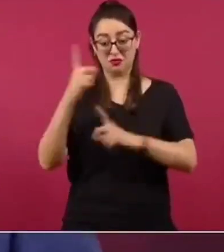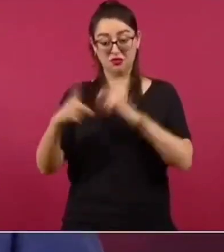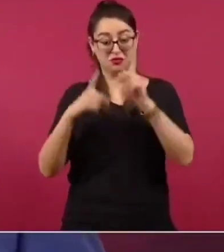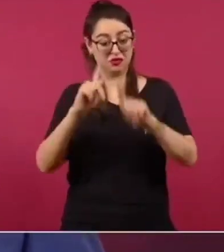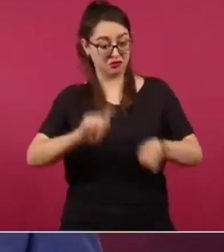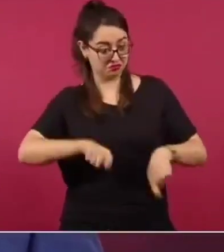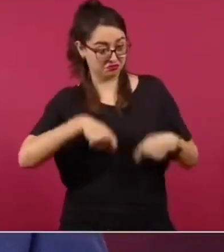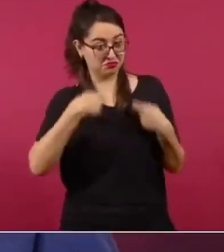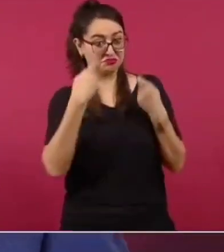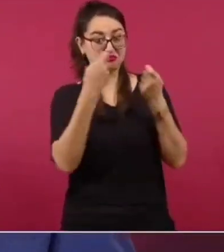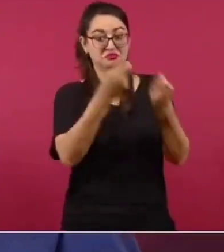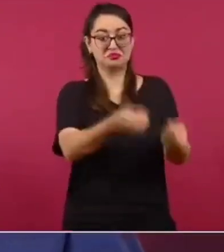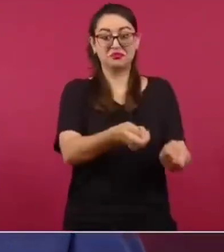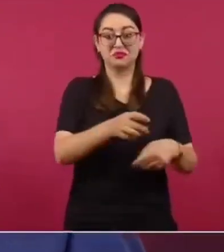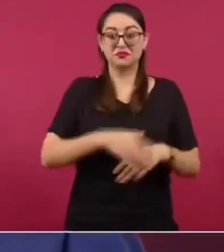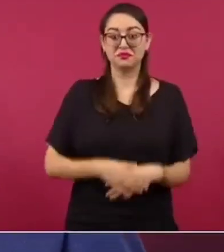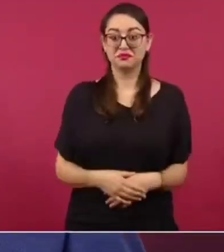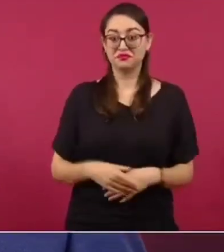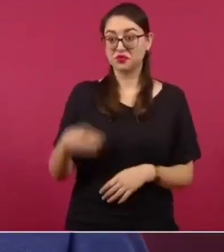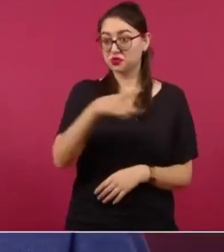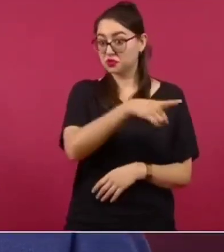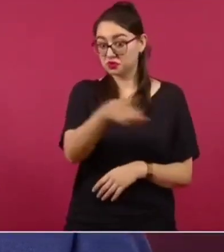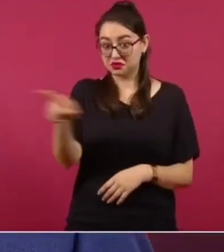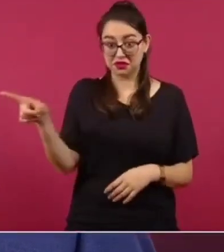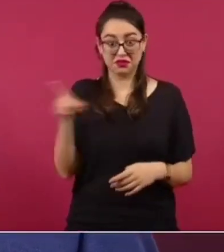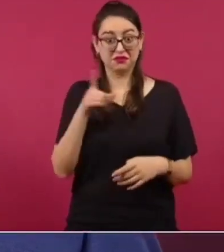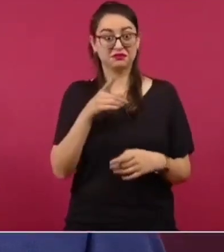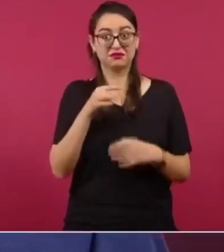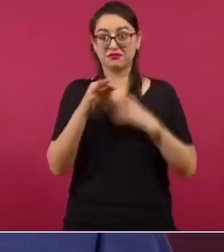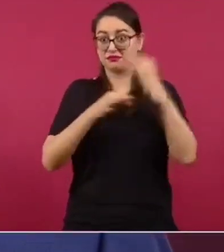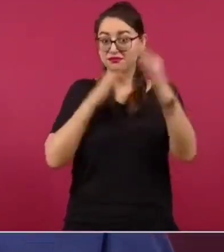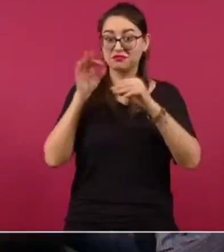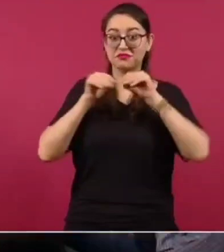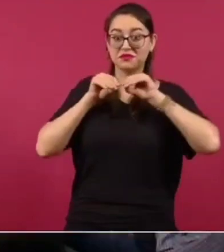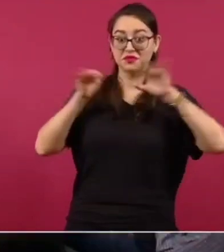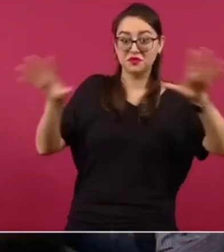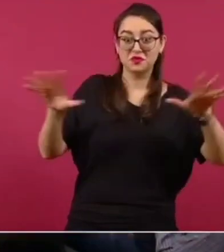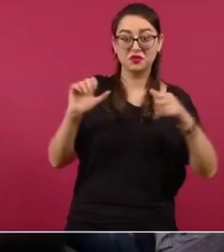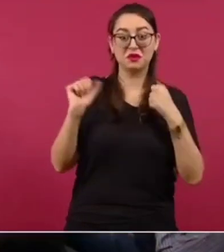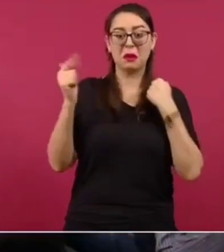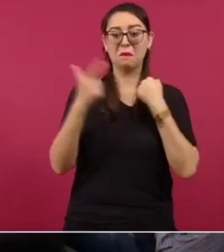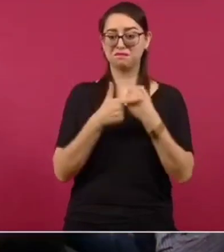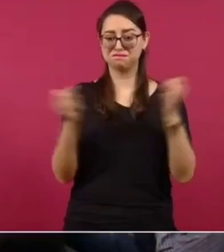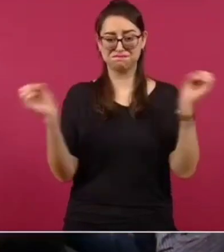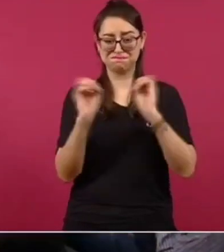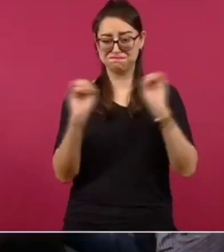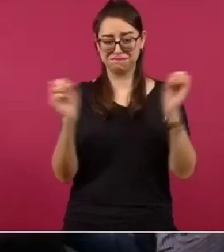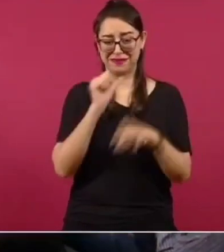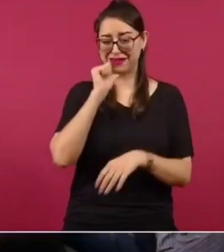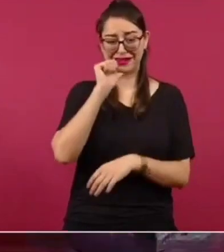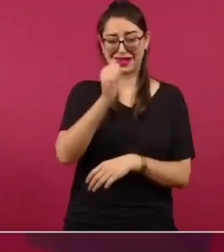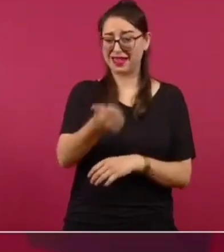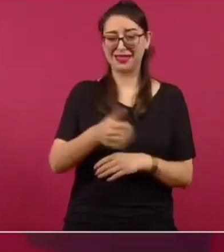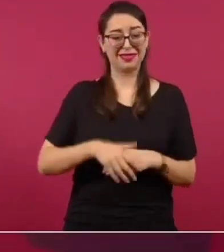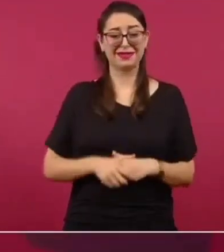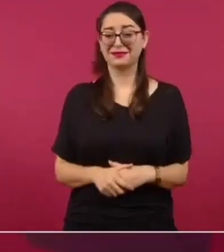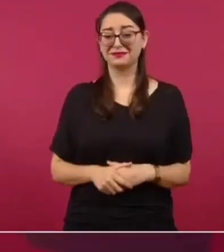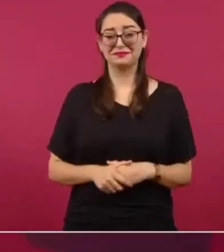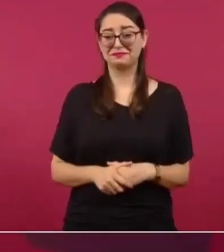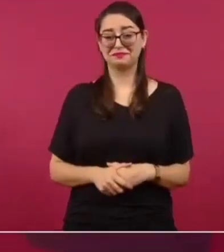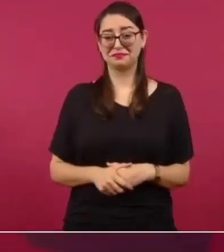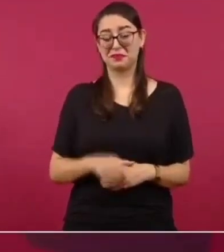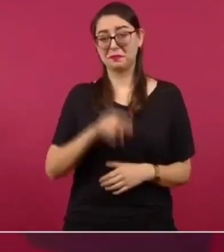lo cuestionaban, pero los medios actuaban